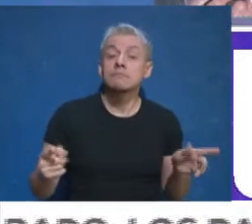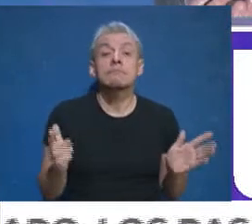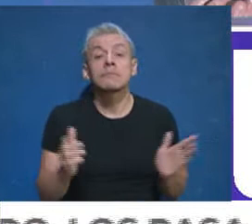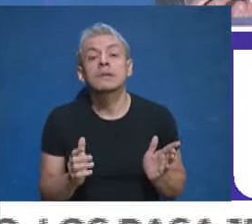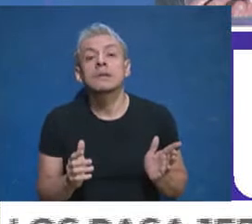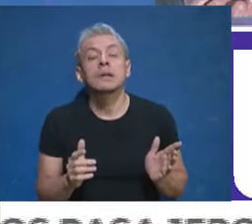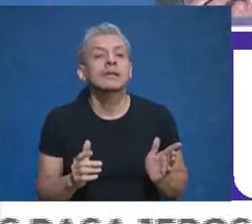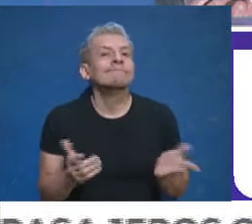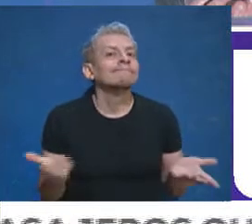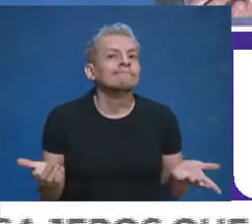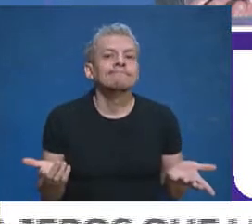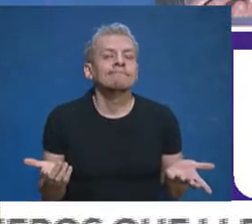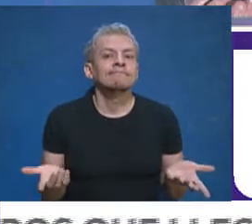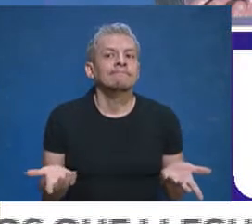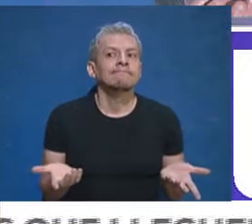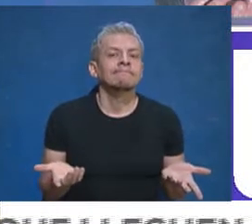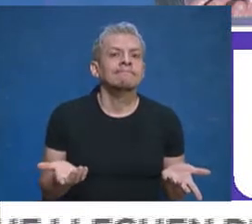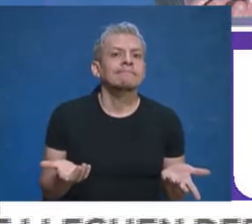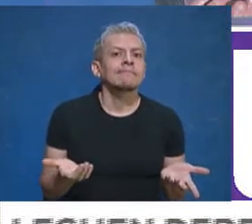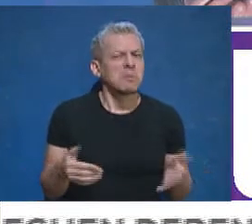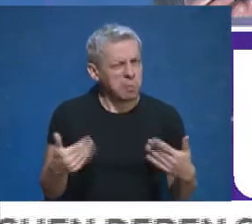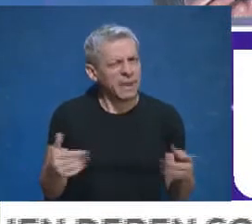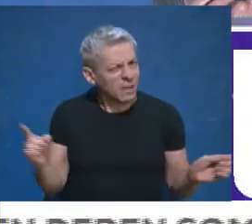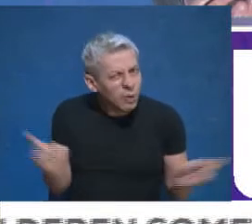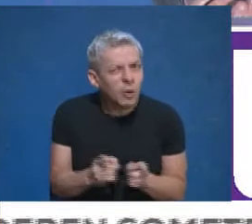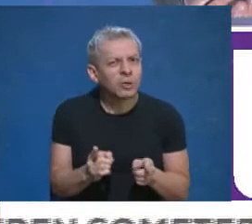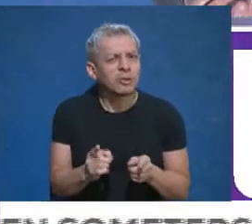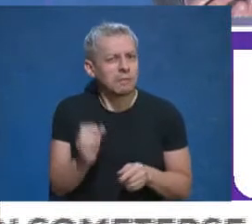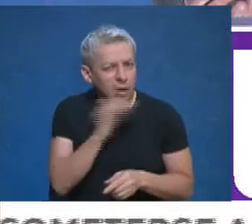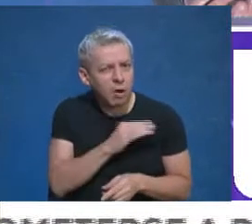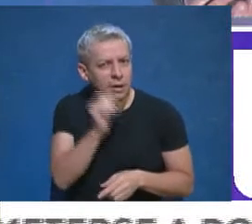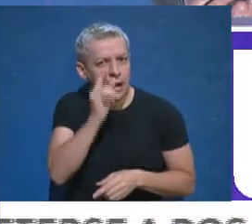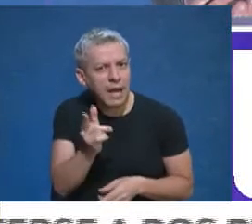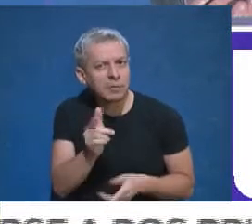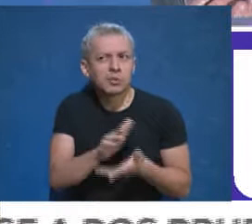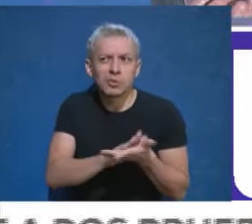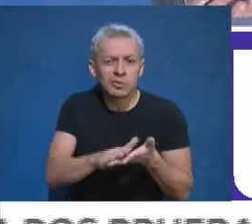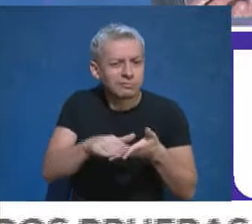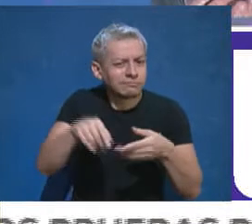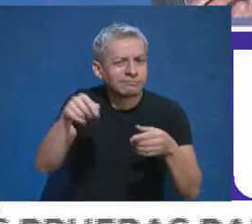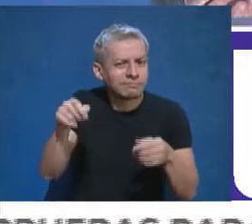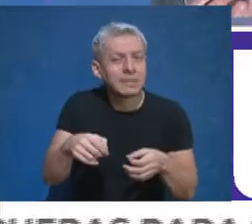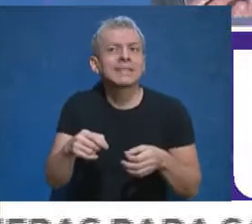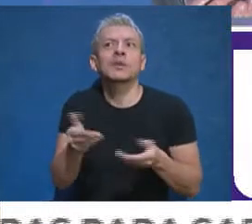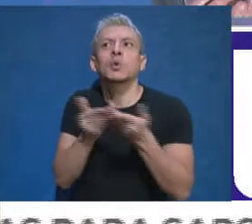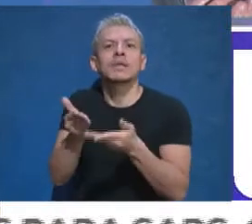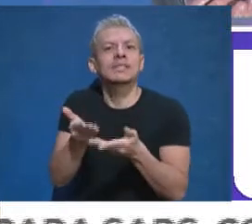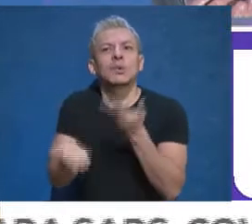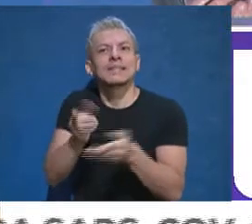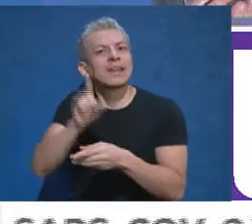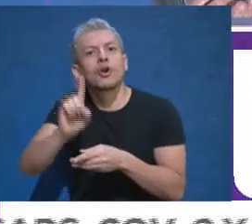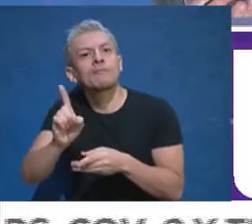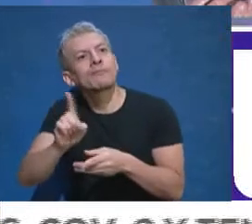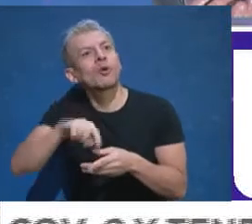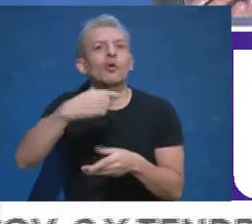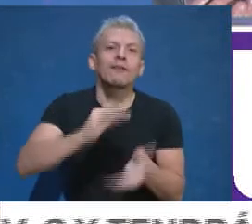¿Es imposible hacerle un planteo mucho más rápido a la Nación para tratar de resolver esto no por la vía judicial, sino por alguna otra vía?